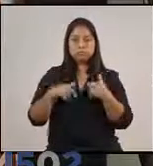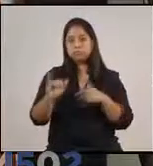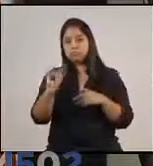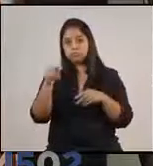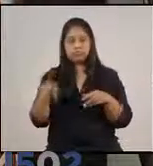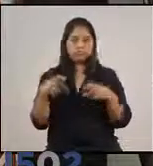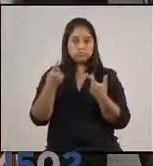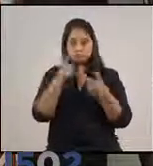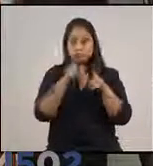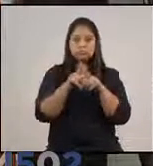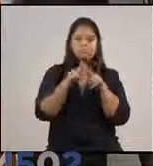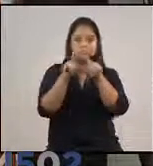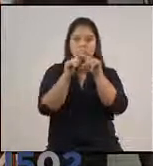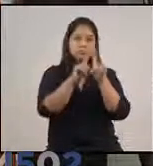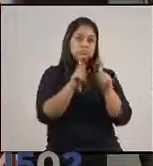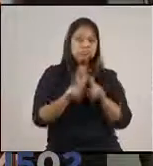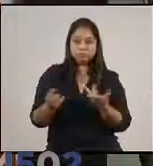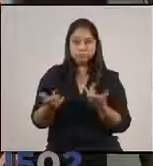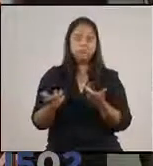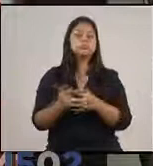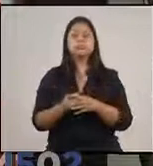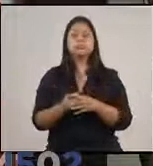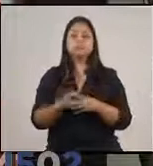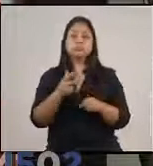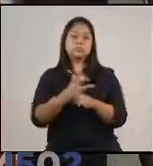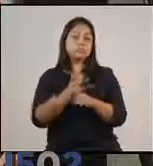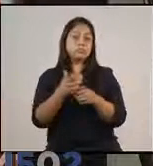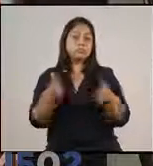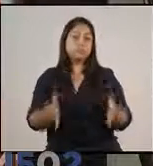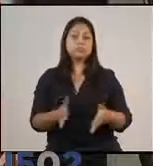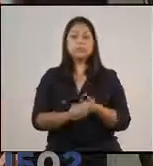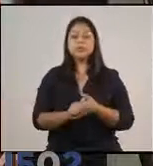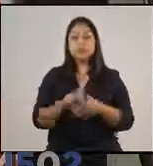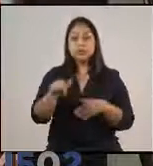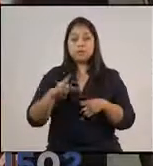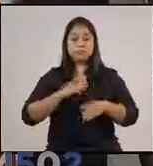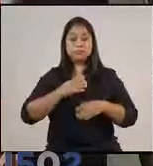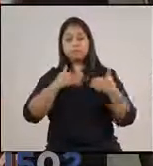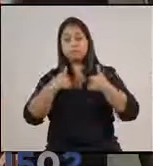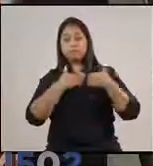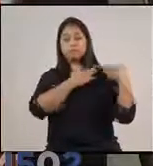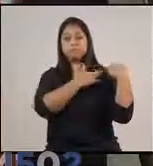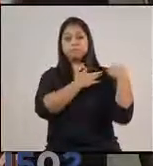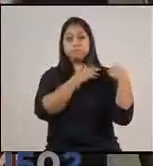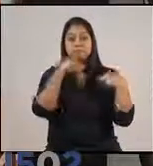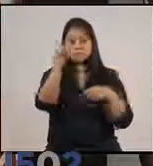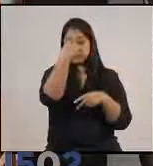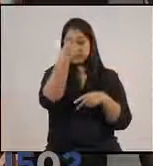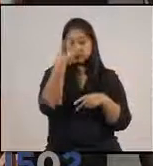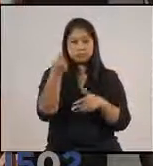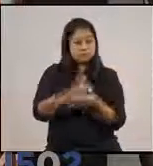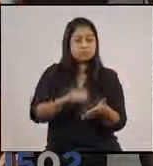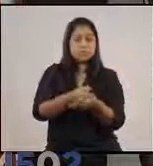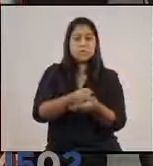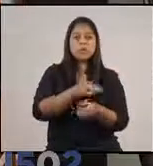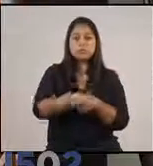riqueza de la diversidad de nuestra querida Guatemala. Mi compromiso sigue siendo trabajar con los pueblos indígenas en el